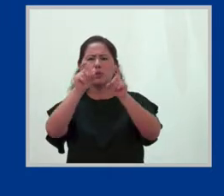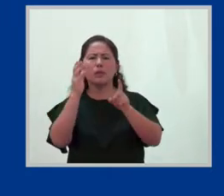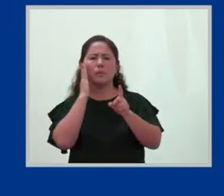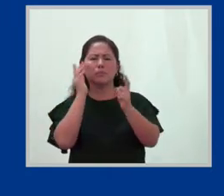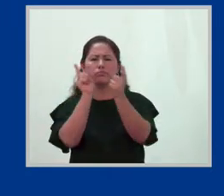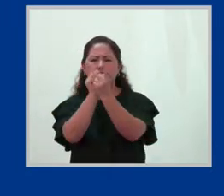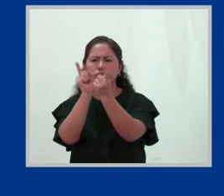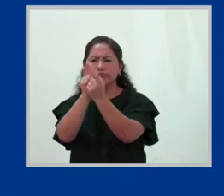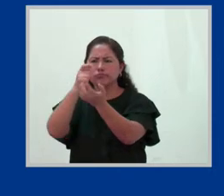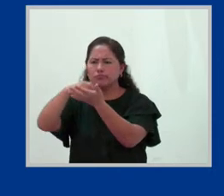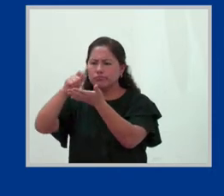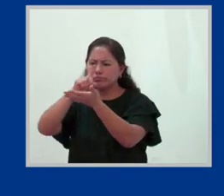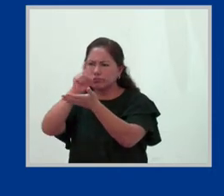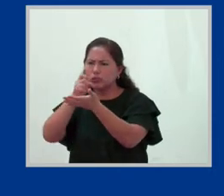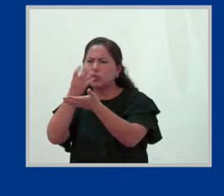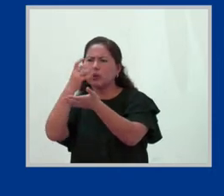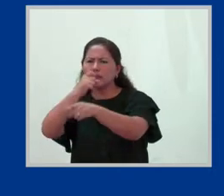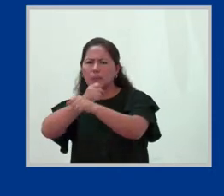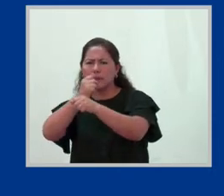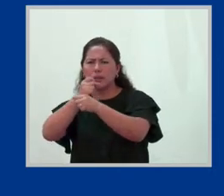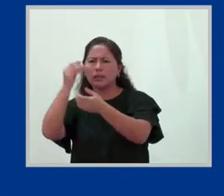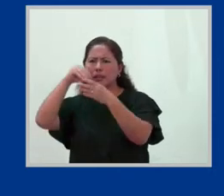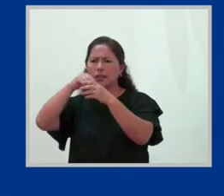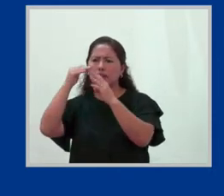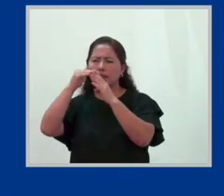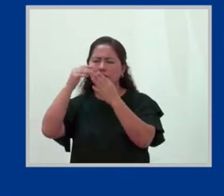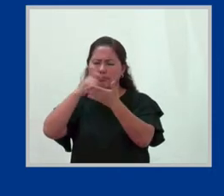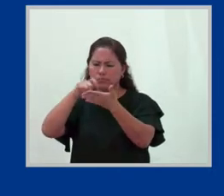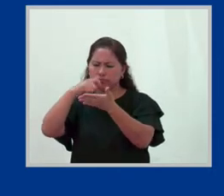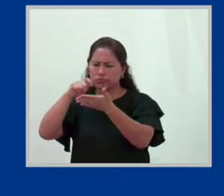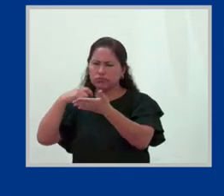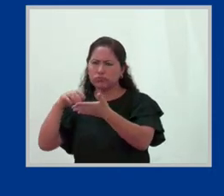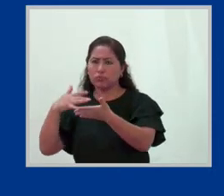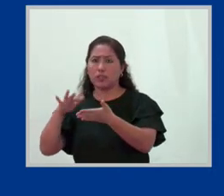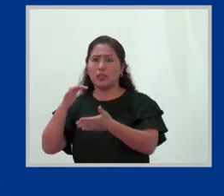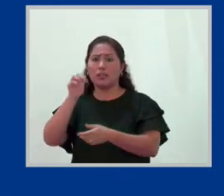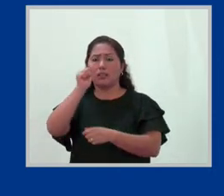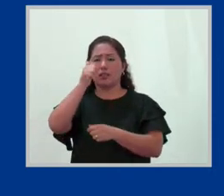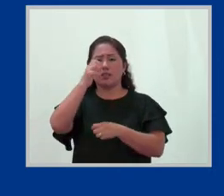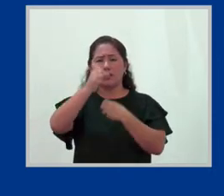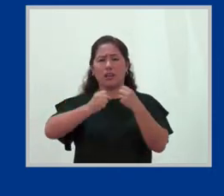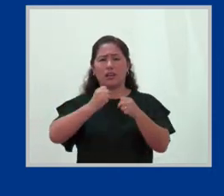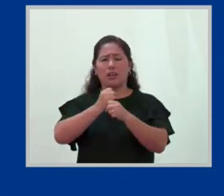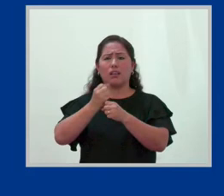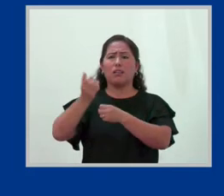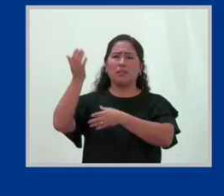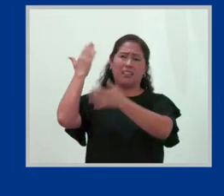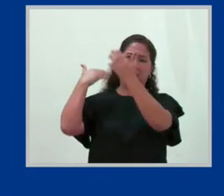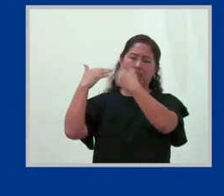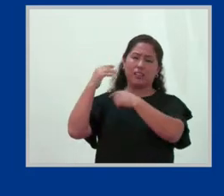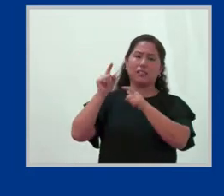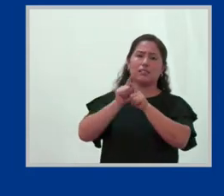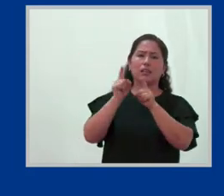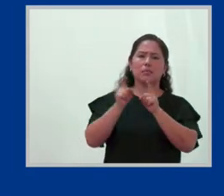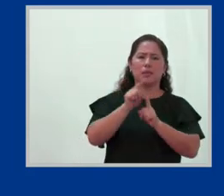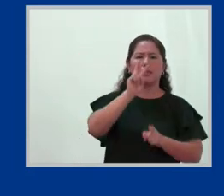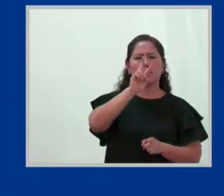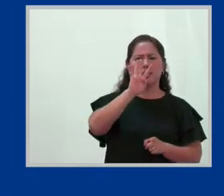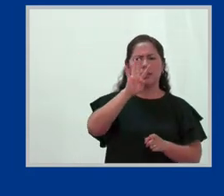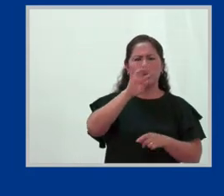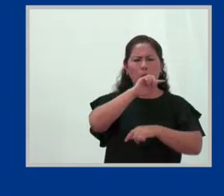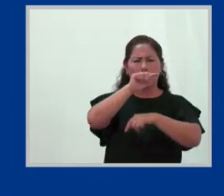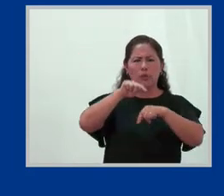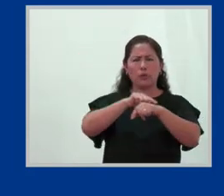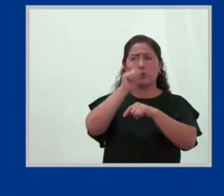pero también con datos del INEI, más o menos, más de 10 años atrás arrojan lo mismo. 24 horas. Hablamos